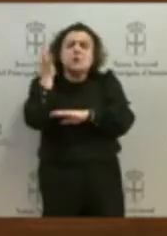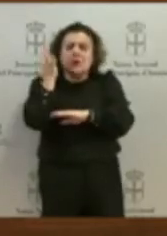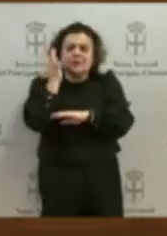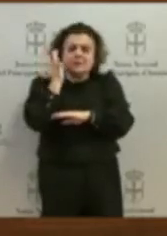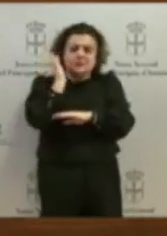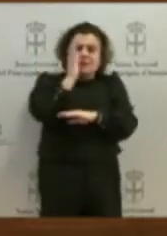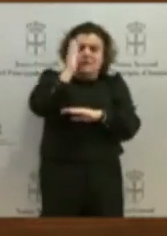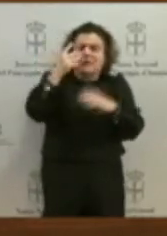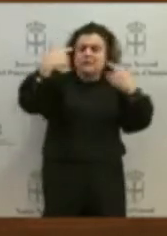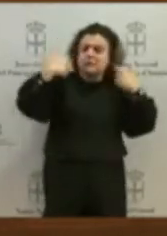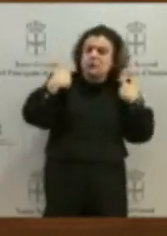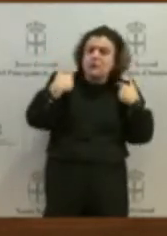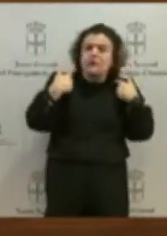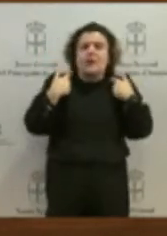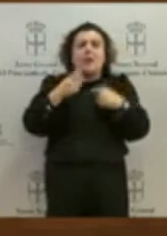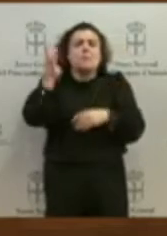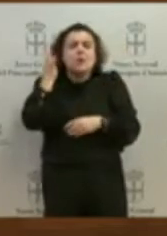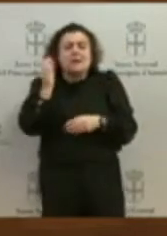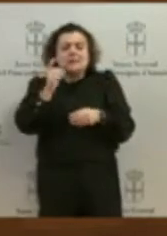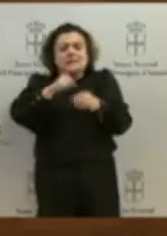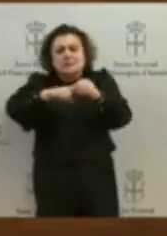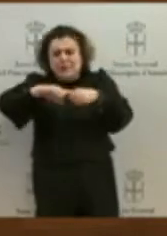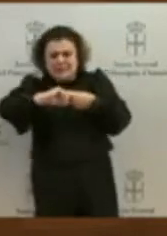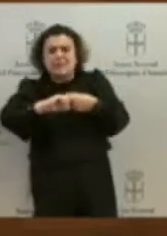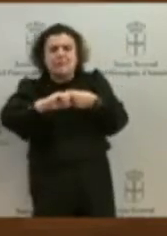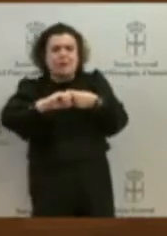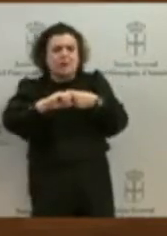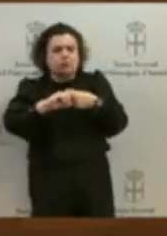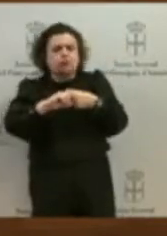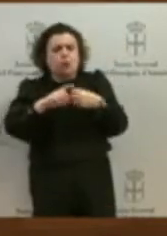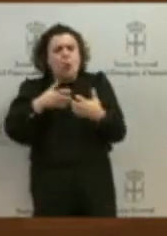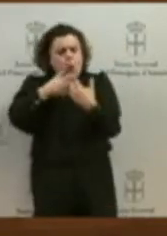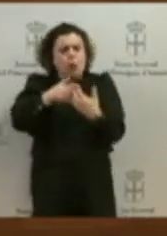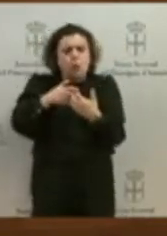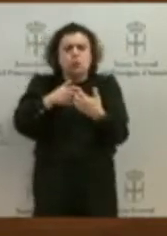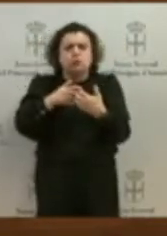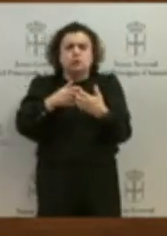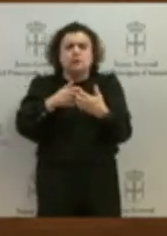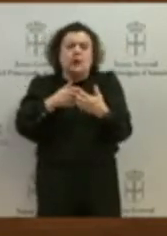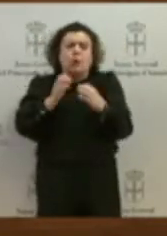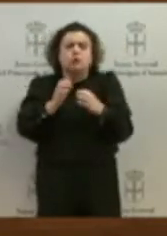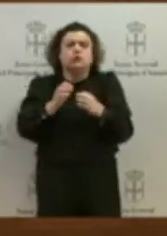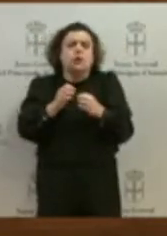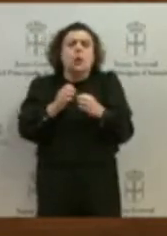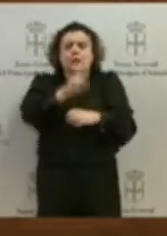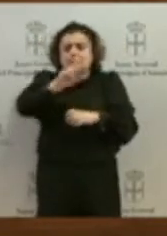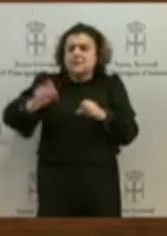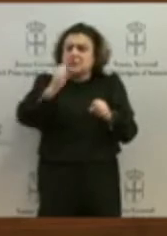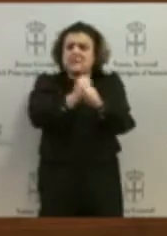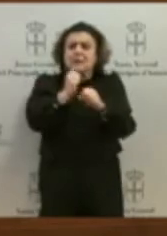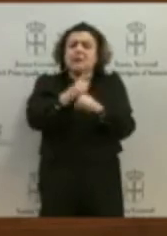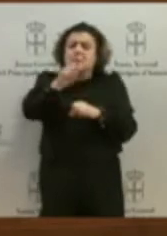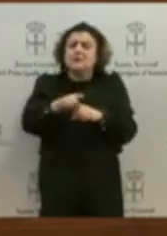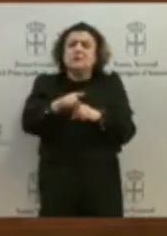pero también muchas veces apoyaban y gustaban en otras tareas. Esa asturias industrial que es la consecuencia de tener la mayor brecha salarial del Estado y que por lo tanto